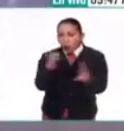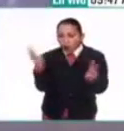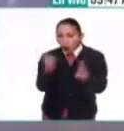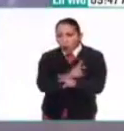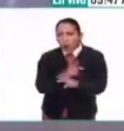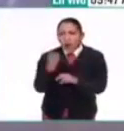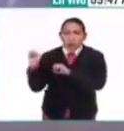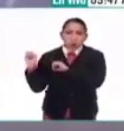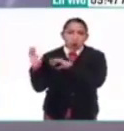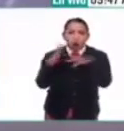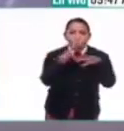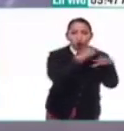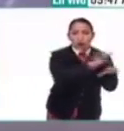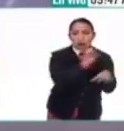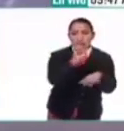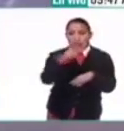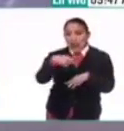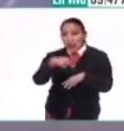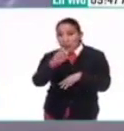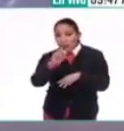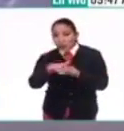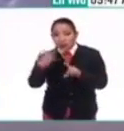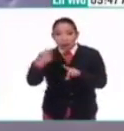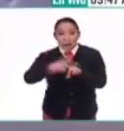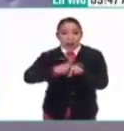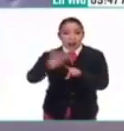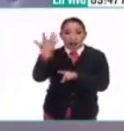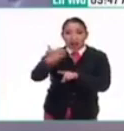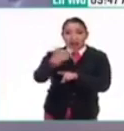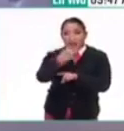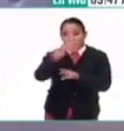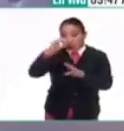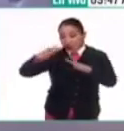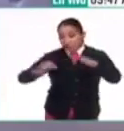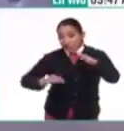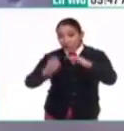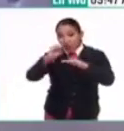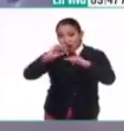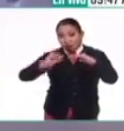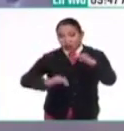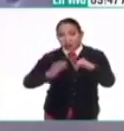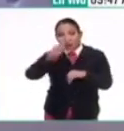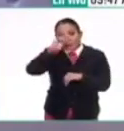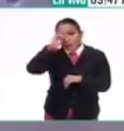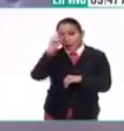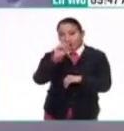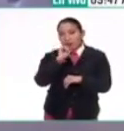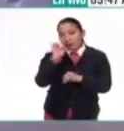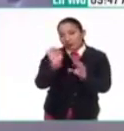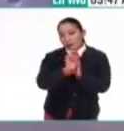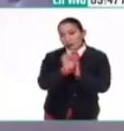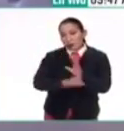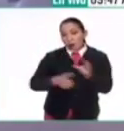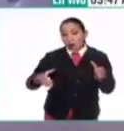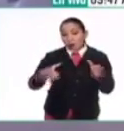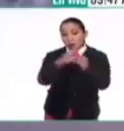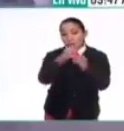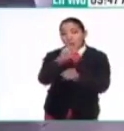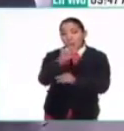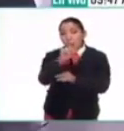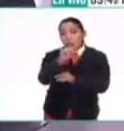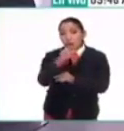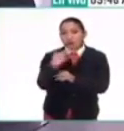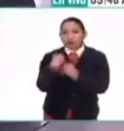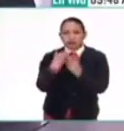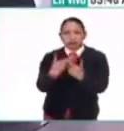con ráfagas de más de 60 kilómetros, temperaturas de 10 grados bajo cero, y por si fuera poco, en el caso del Popocatépetl, en